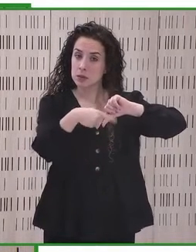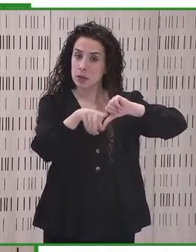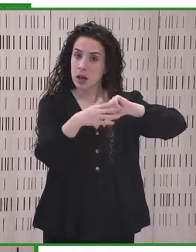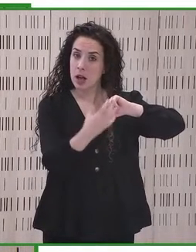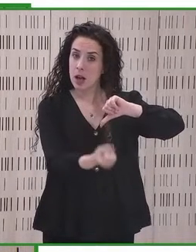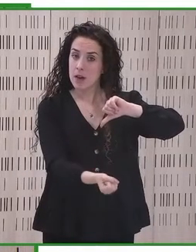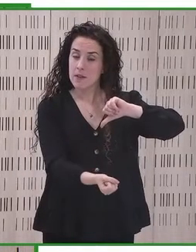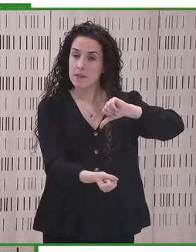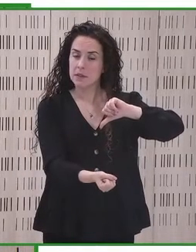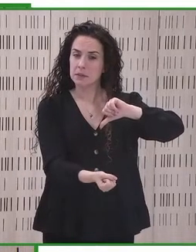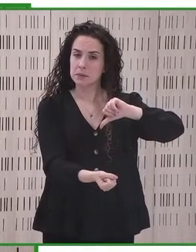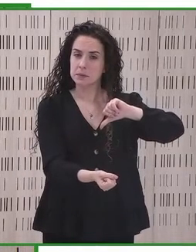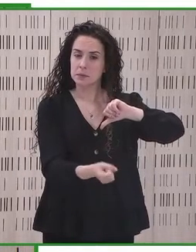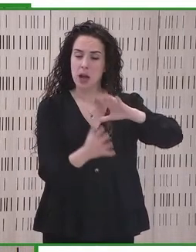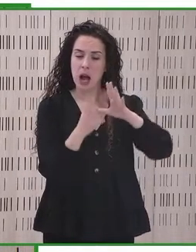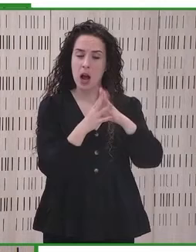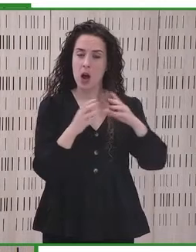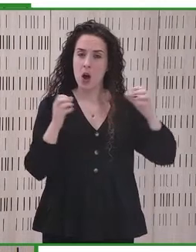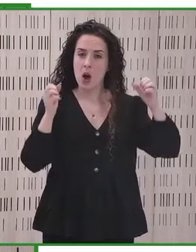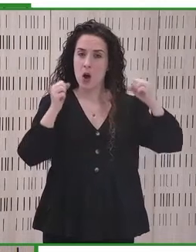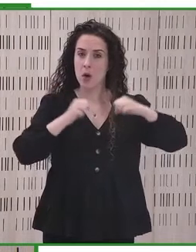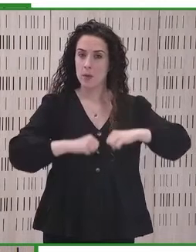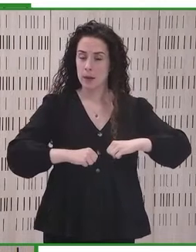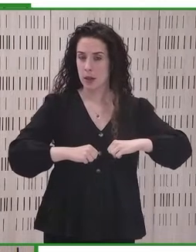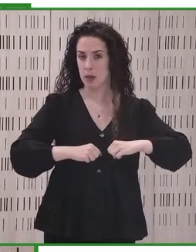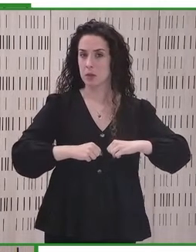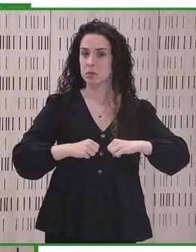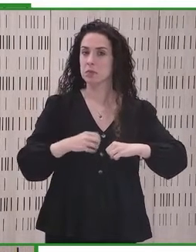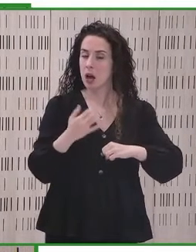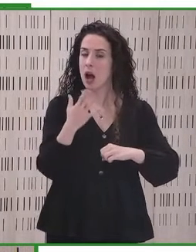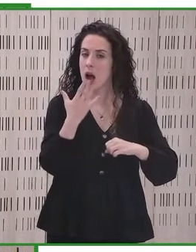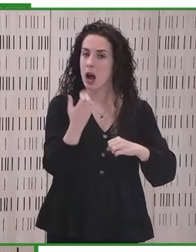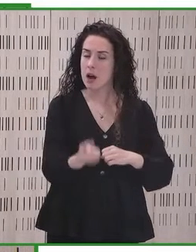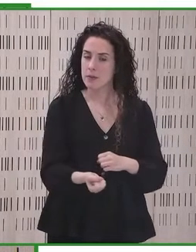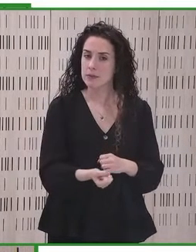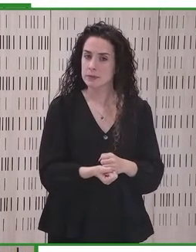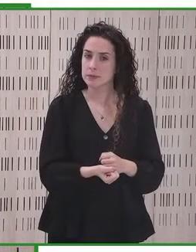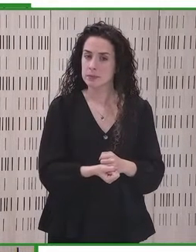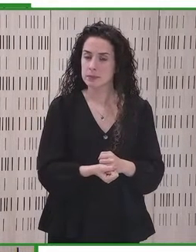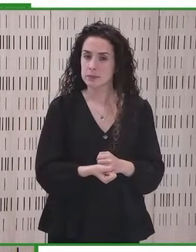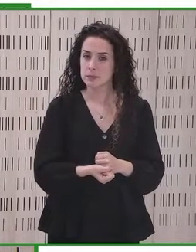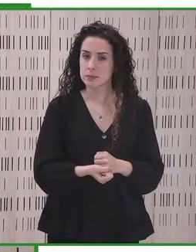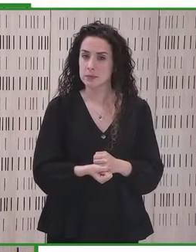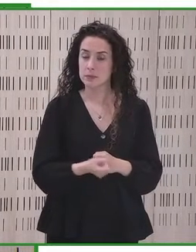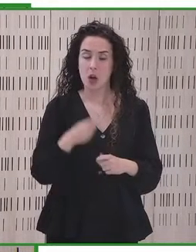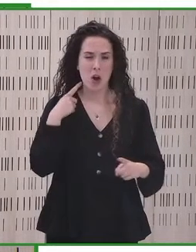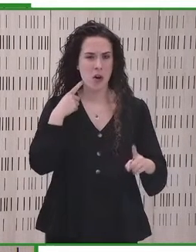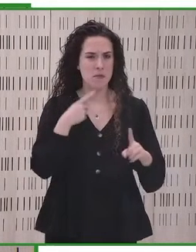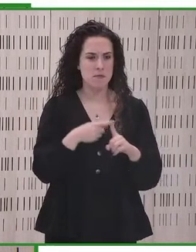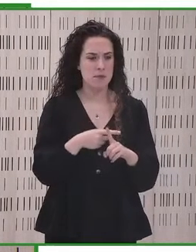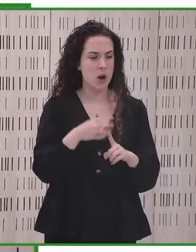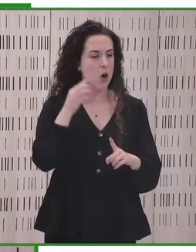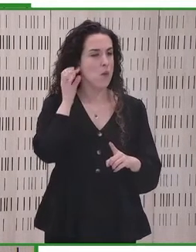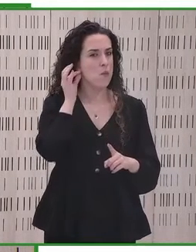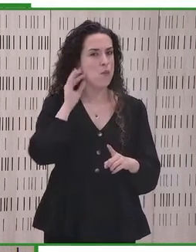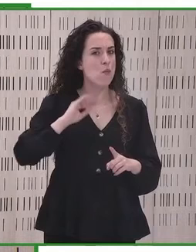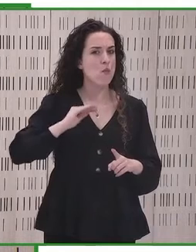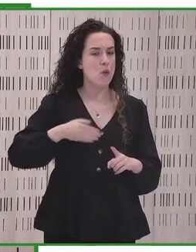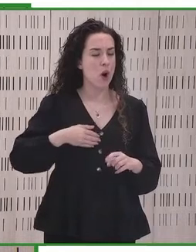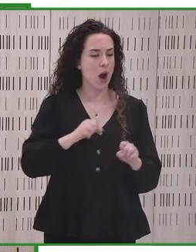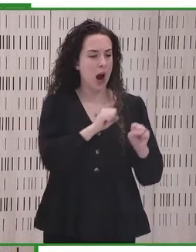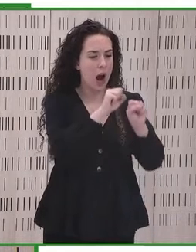la Convención Belén do Pará, Belén do Pará, para proteger a las mujeres de la